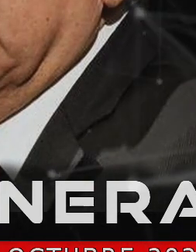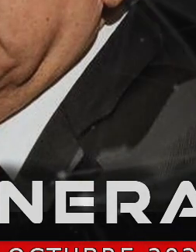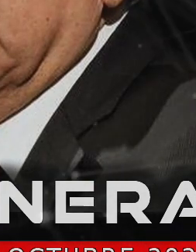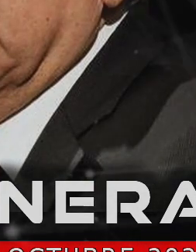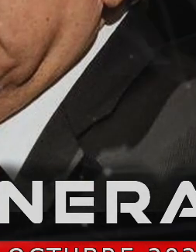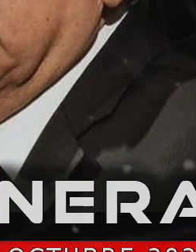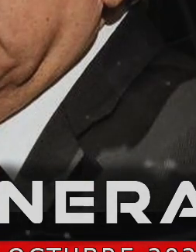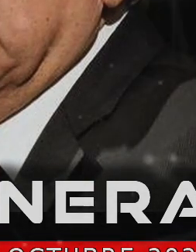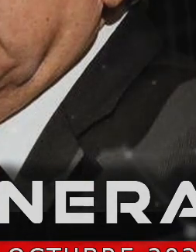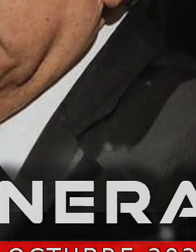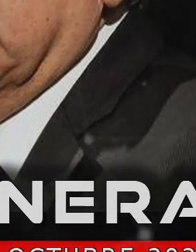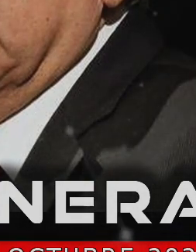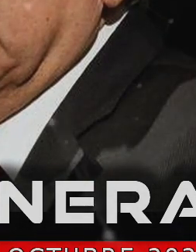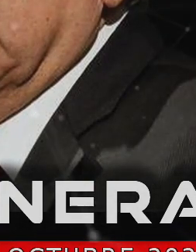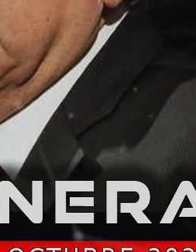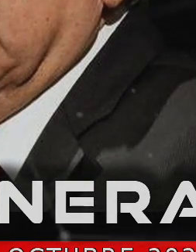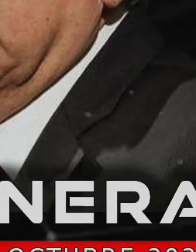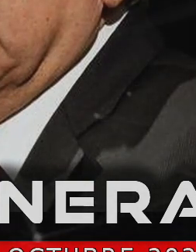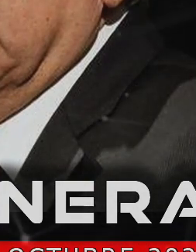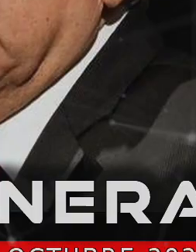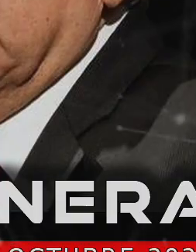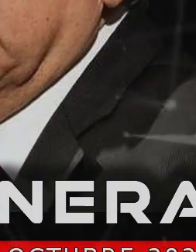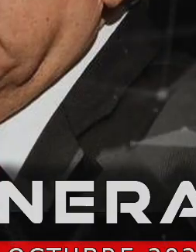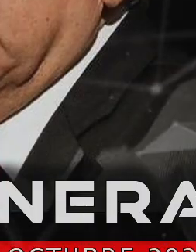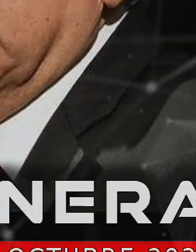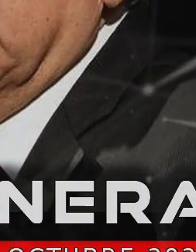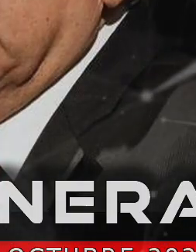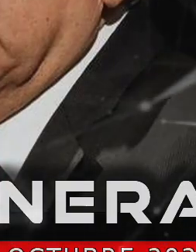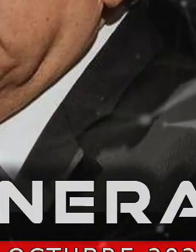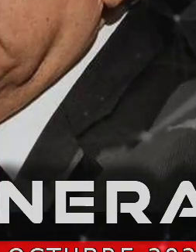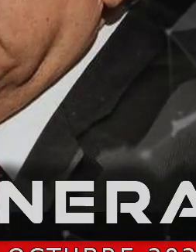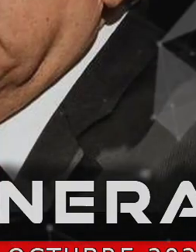El día de hoy el presidente Andrés Manuel López Obrador.